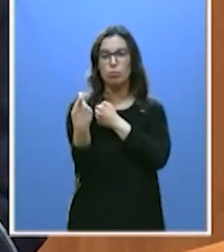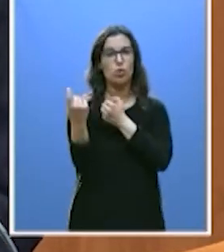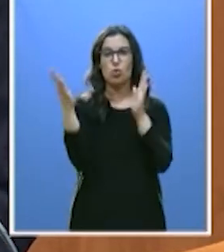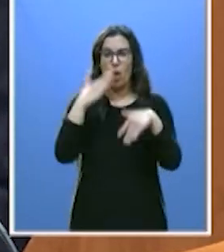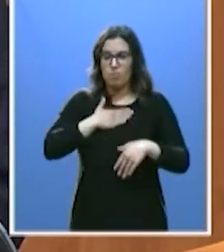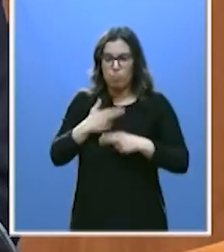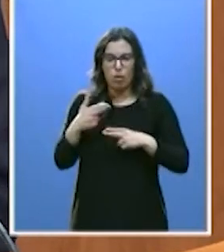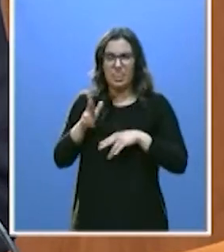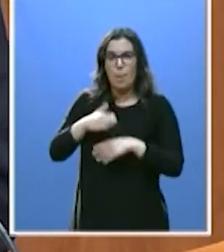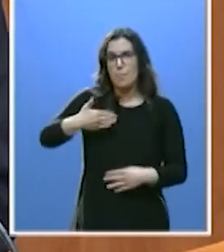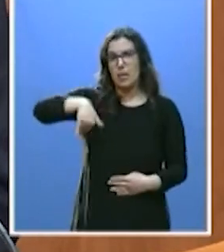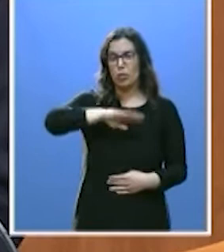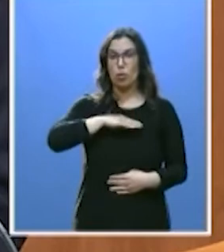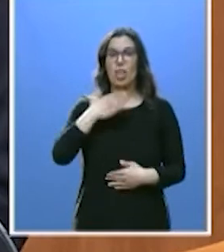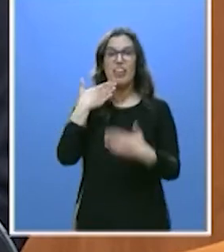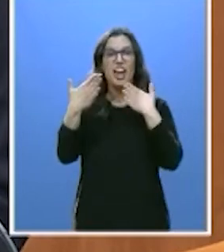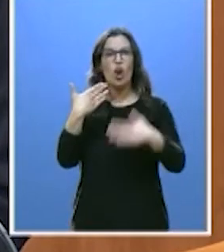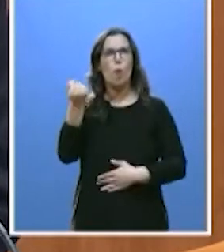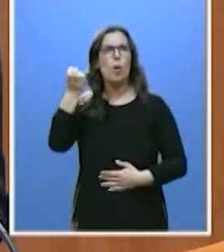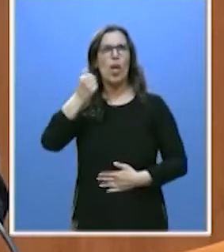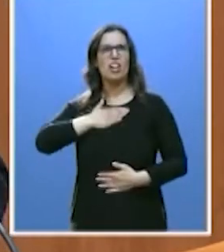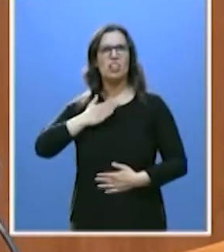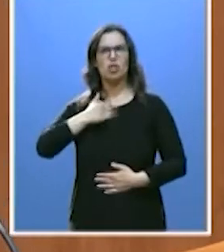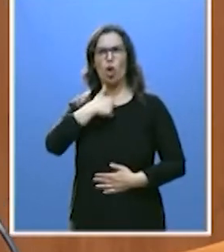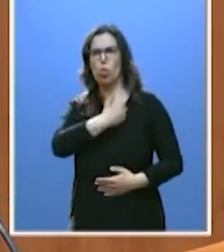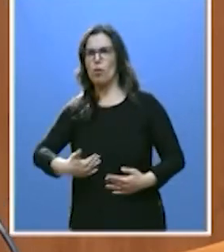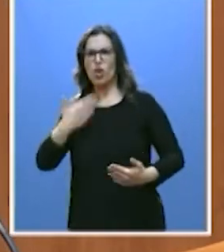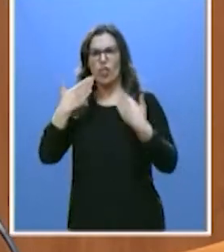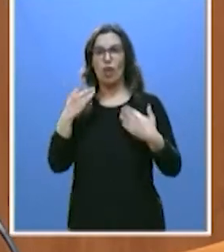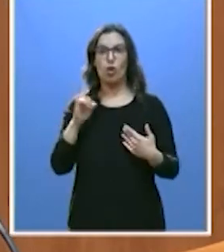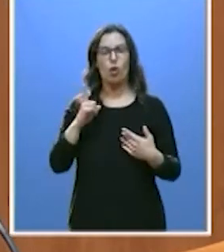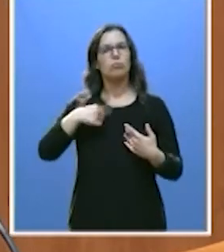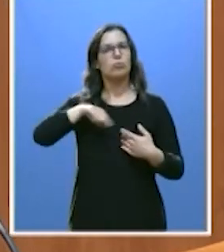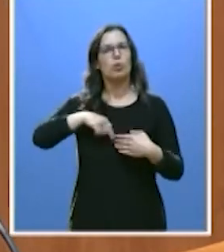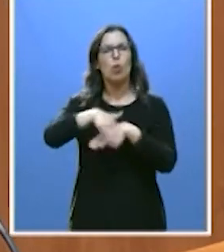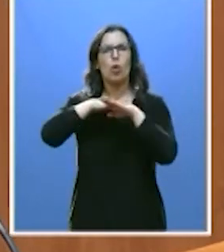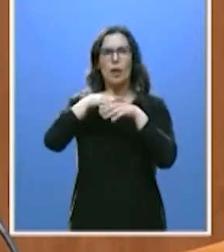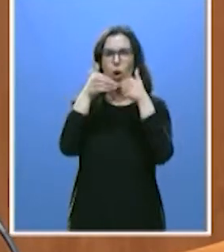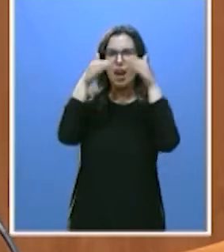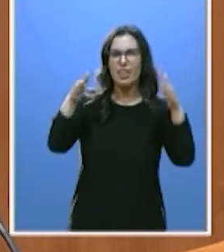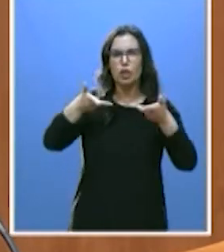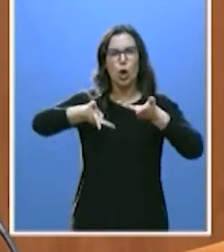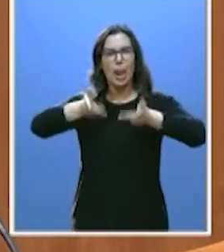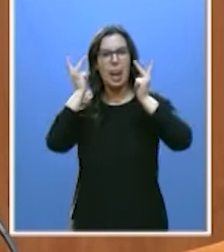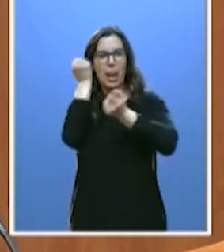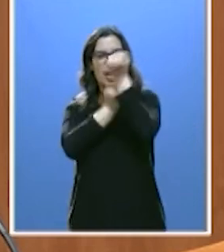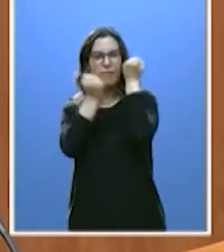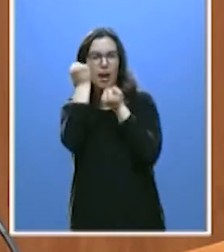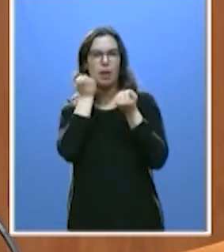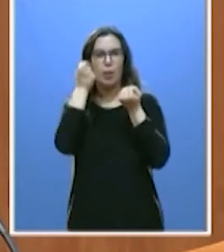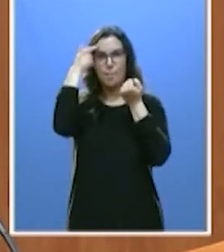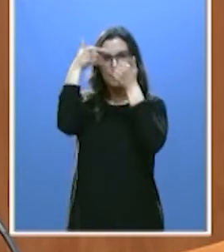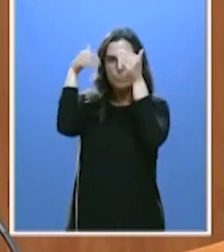El diálogo no es un monopolio de nadie. Un gobierno abierto, liberal y progresista debe de escuchar a todos.